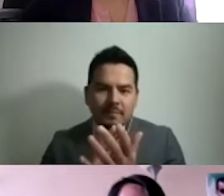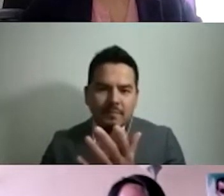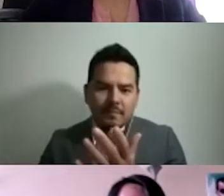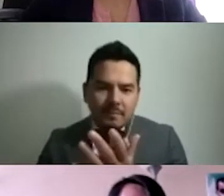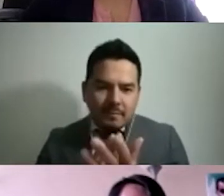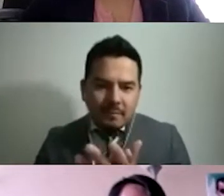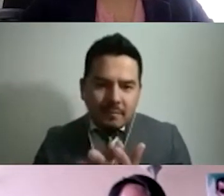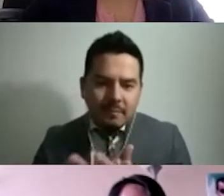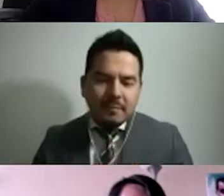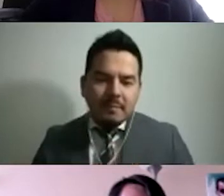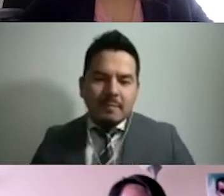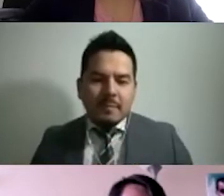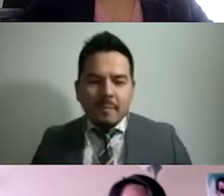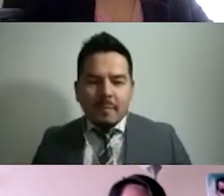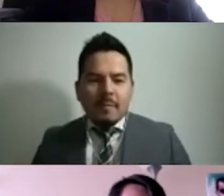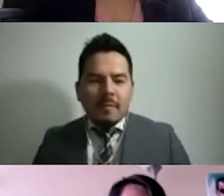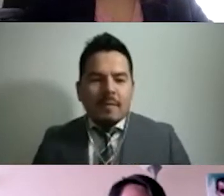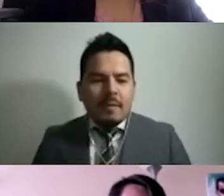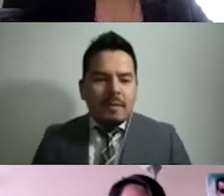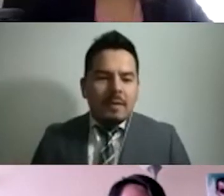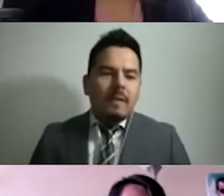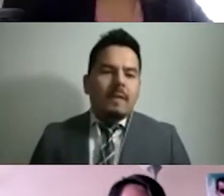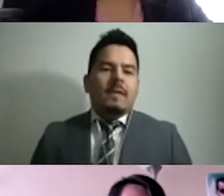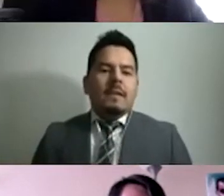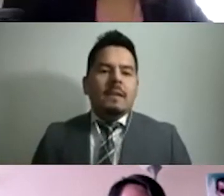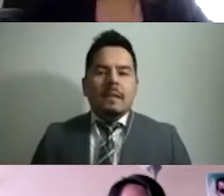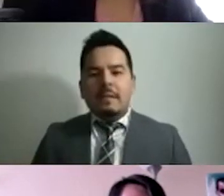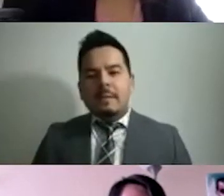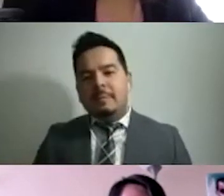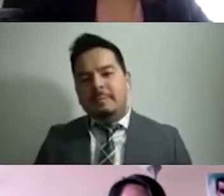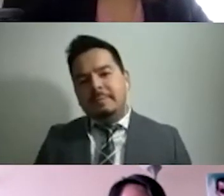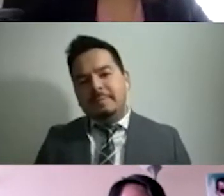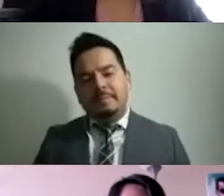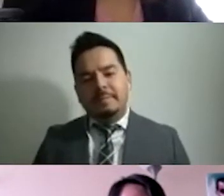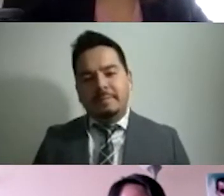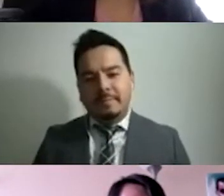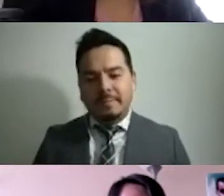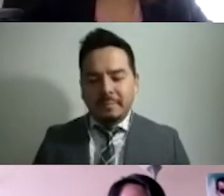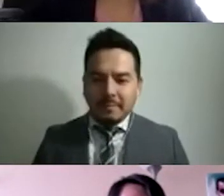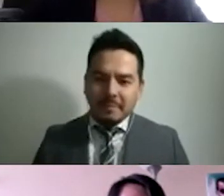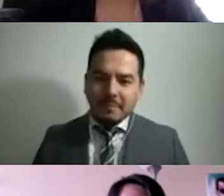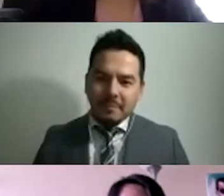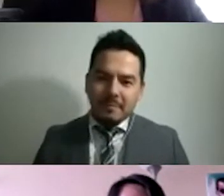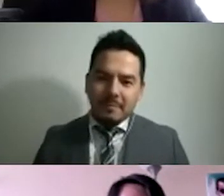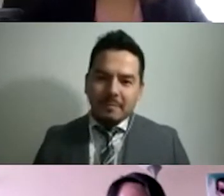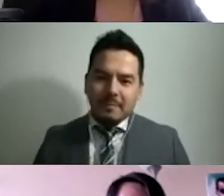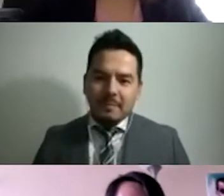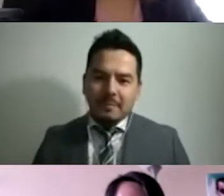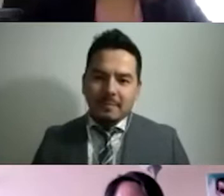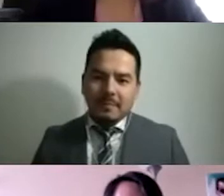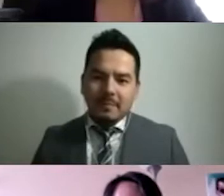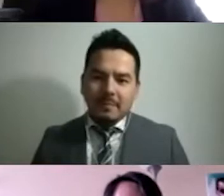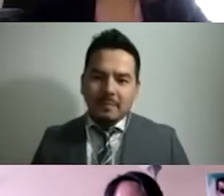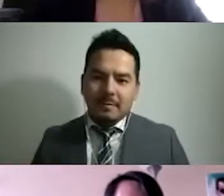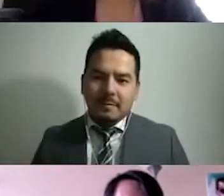Quienes hoy se titulan lo hacen en una casa de estudios que ha defendido el patrimonio, historia y valores de la educación